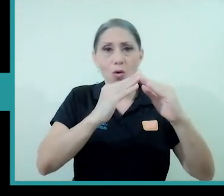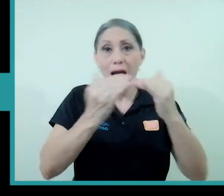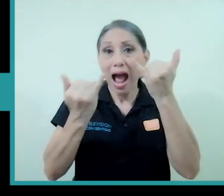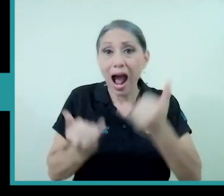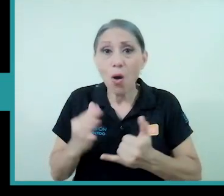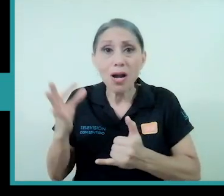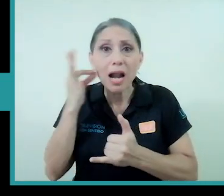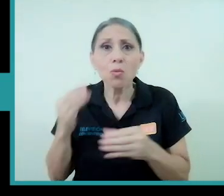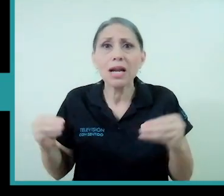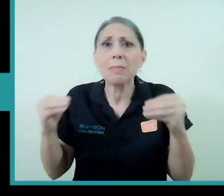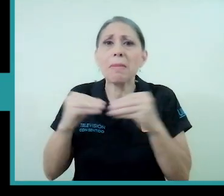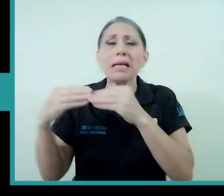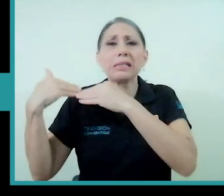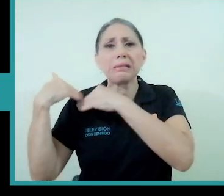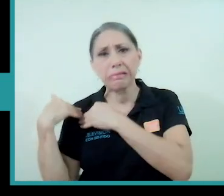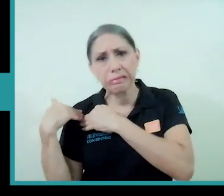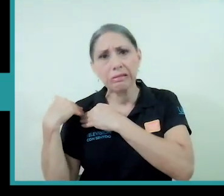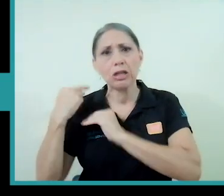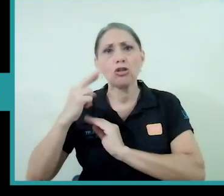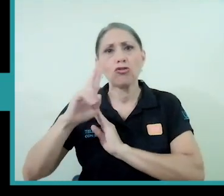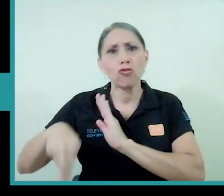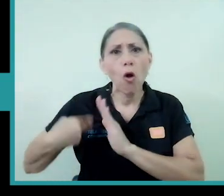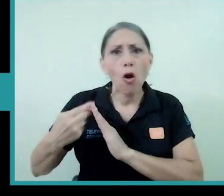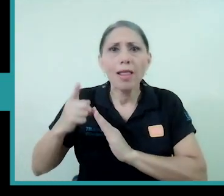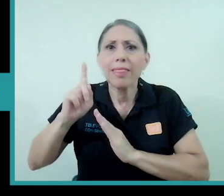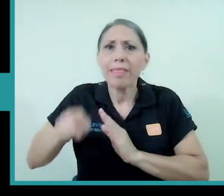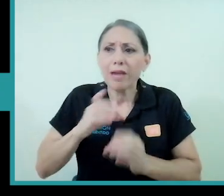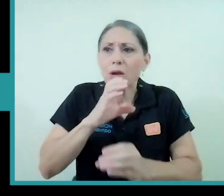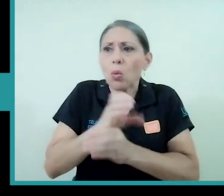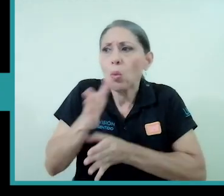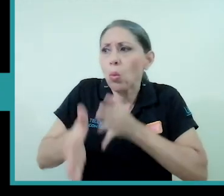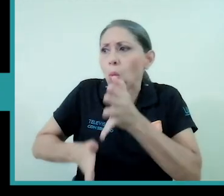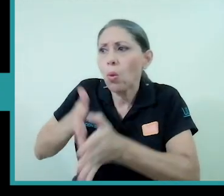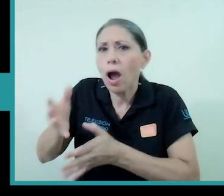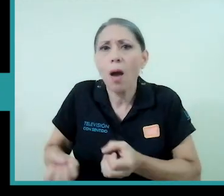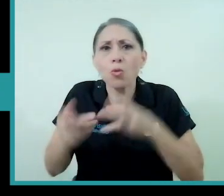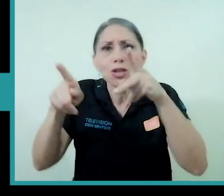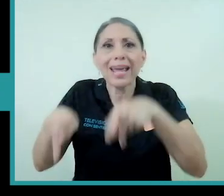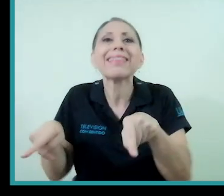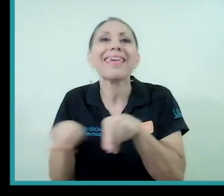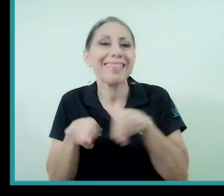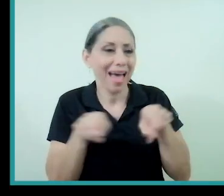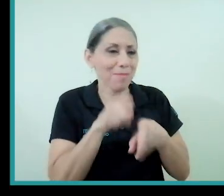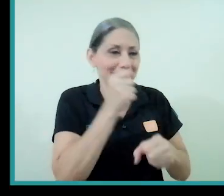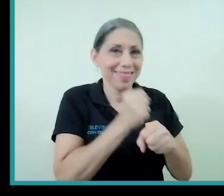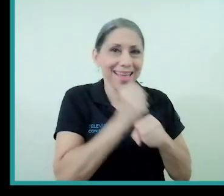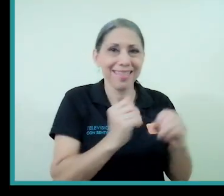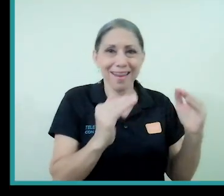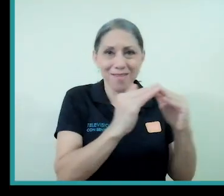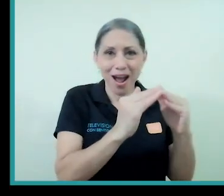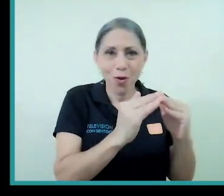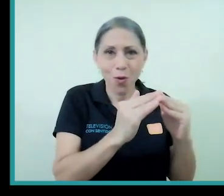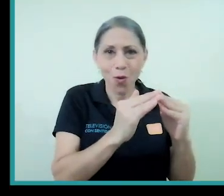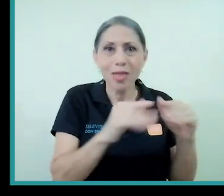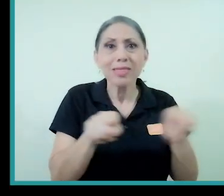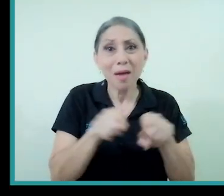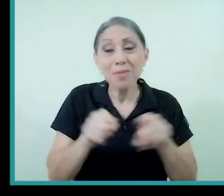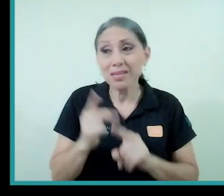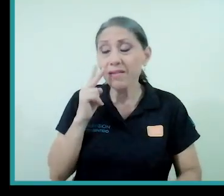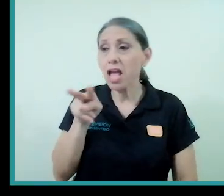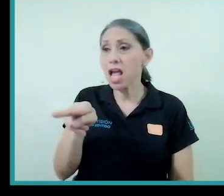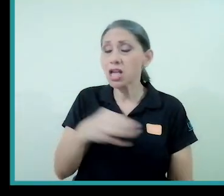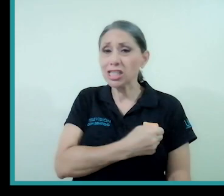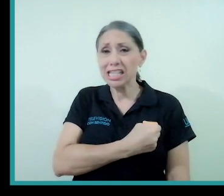sobrecarga hay que cuidar a mucha gente y hay que hacer el teletrabajo también se ve como un